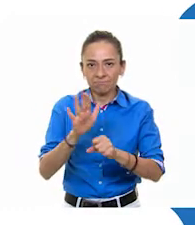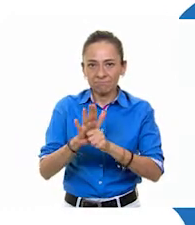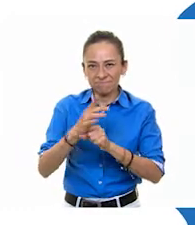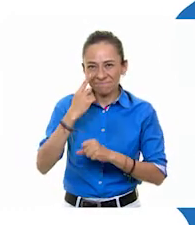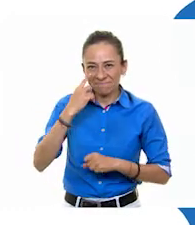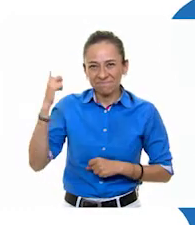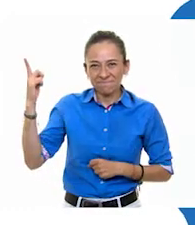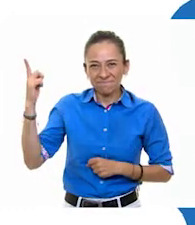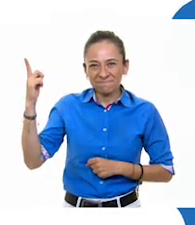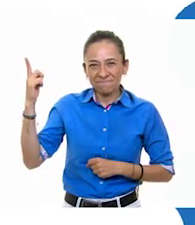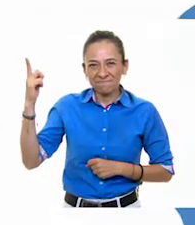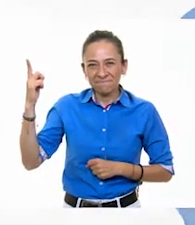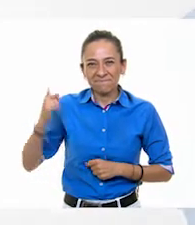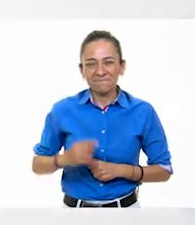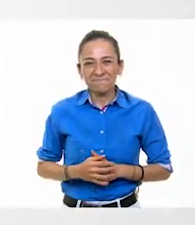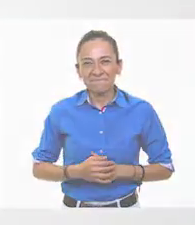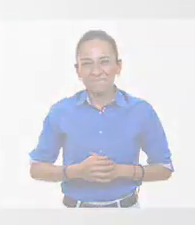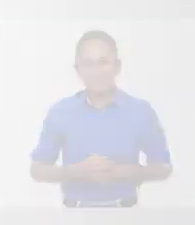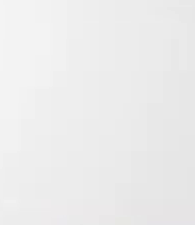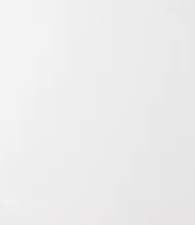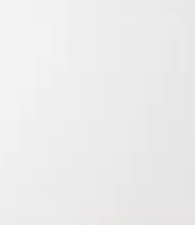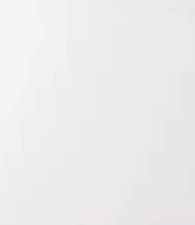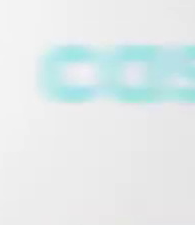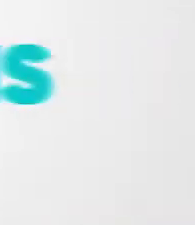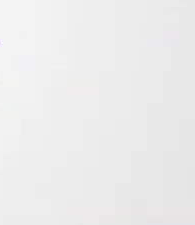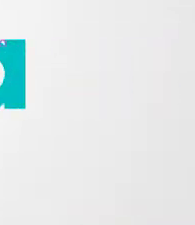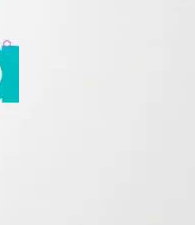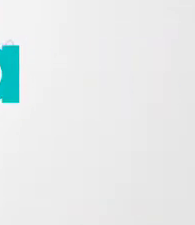.gov.mx.